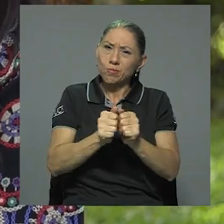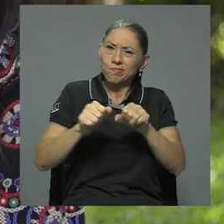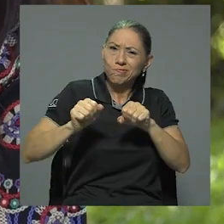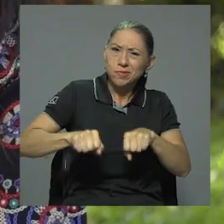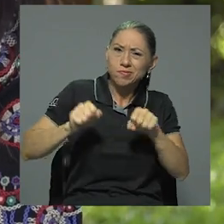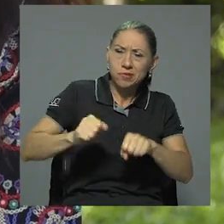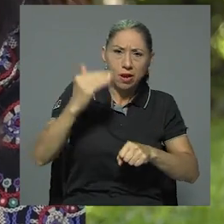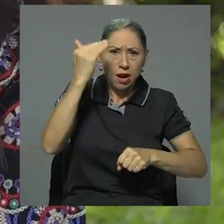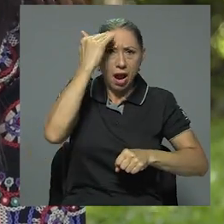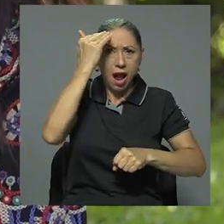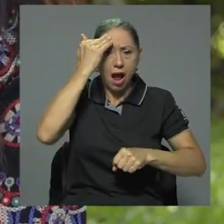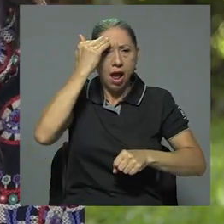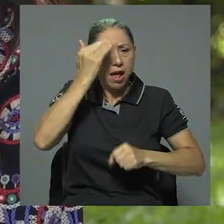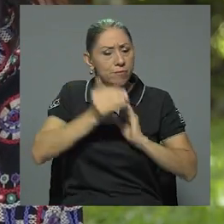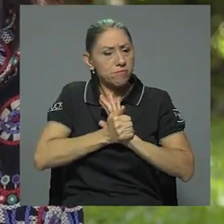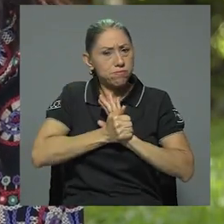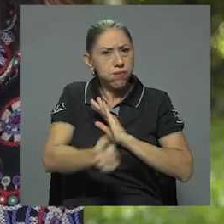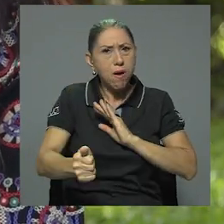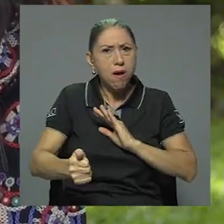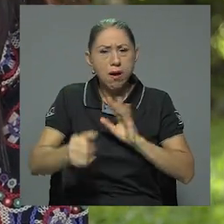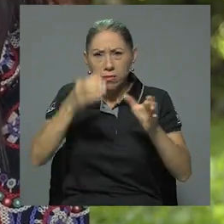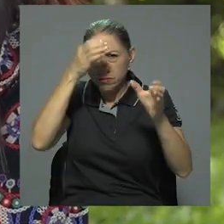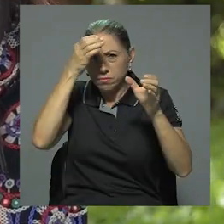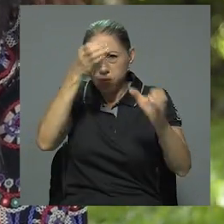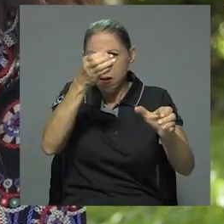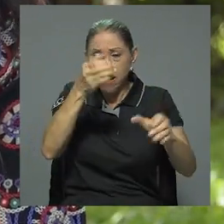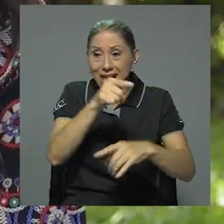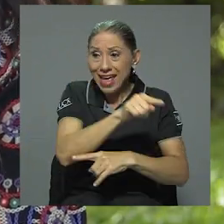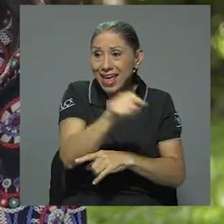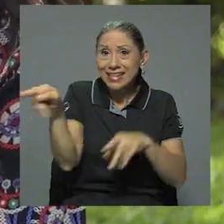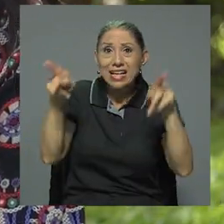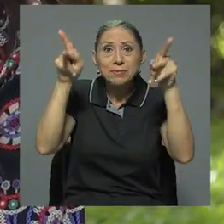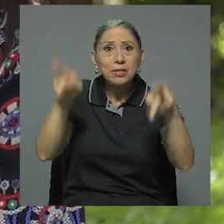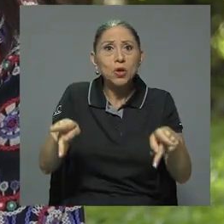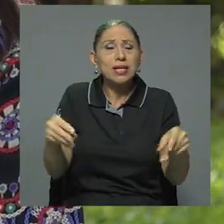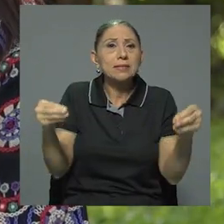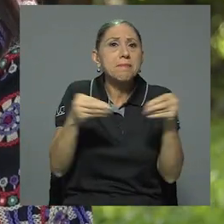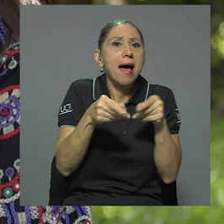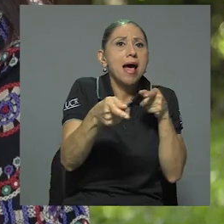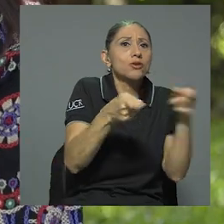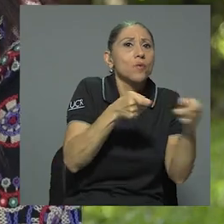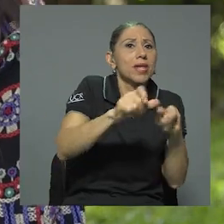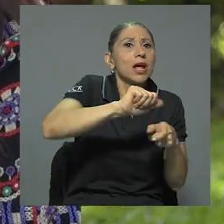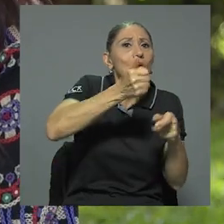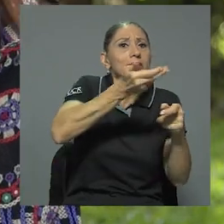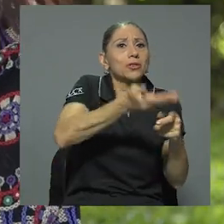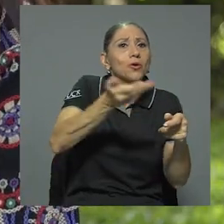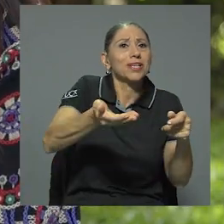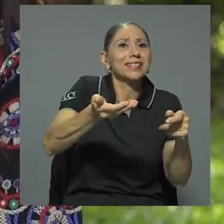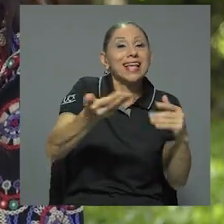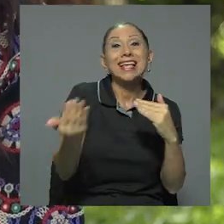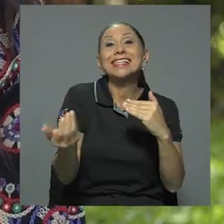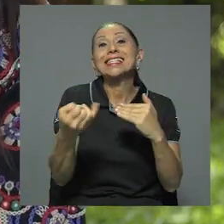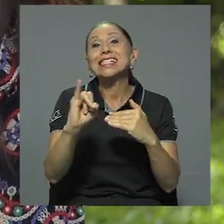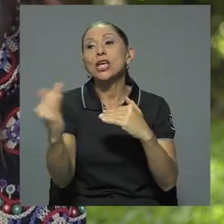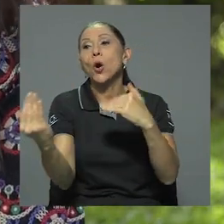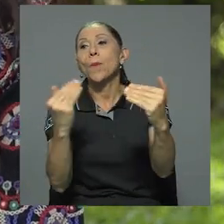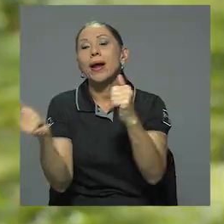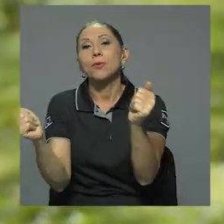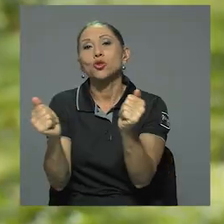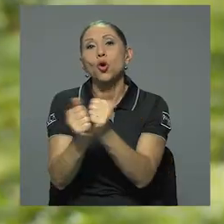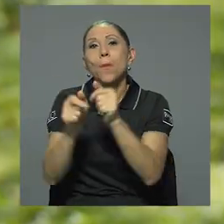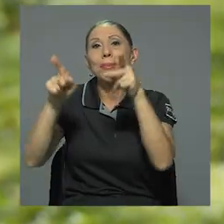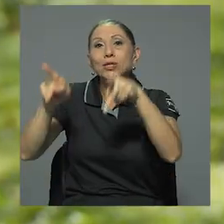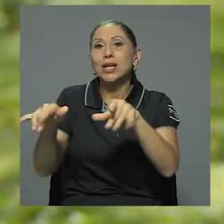capacidades y habilidades que los hacen sobrepasar en ciertas áreas de dominio en comparación con la media o sus grupos etarios.